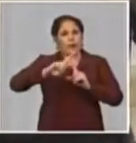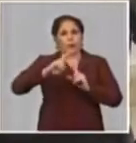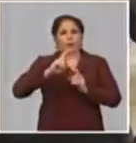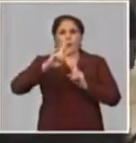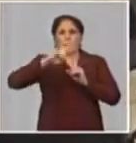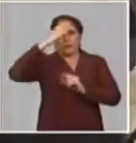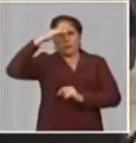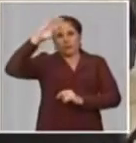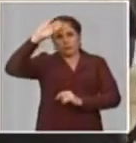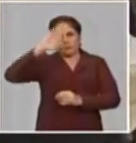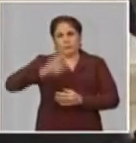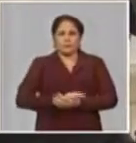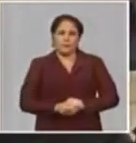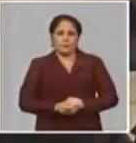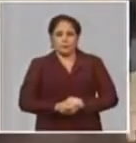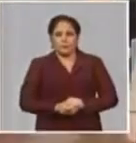Sistema Informativo de la Televisión Cubana.